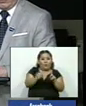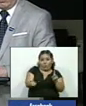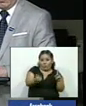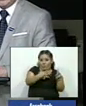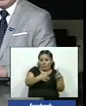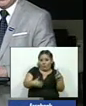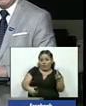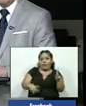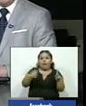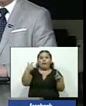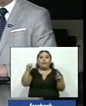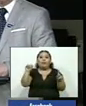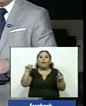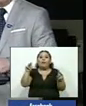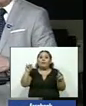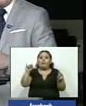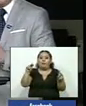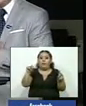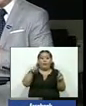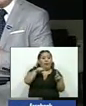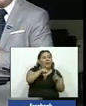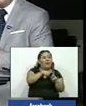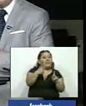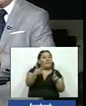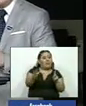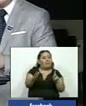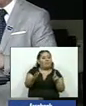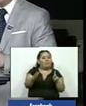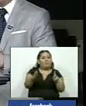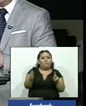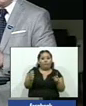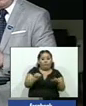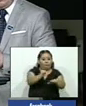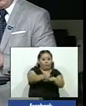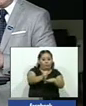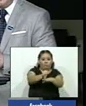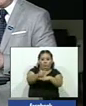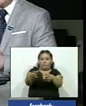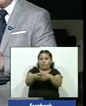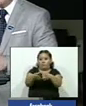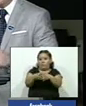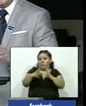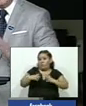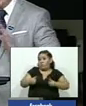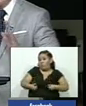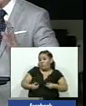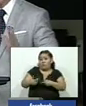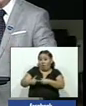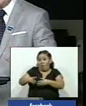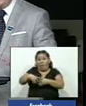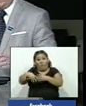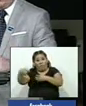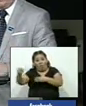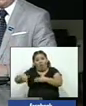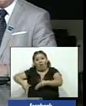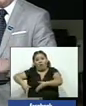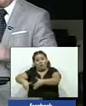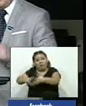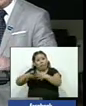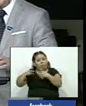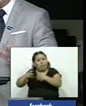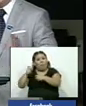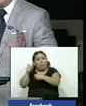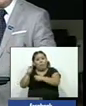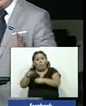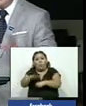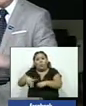presidencia de forma interina ha conformado ha comenzado a conformar un gabinete pero las calles continúan convulsionadas en ciudades como